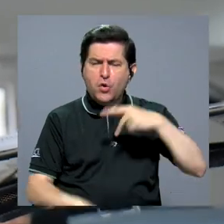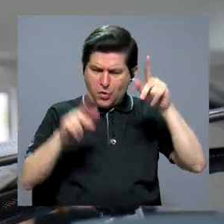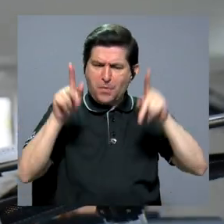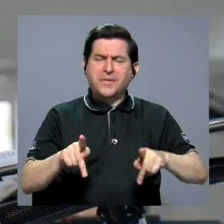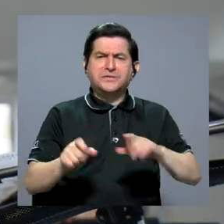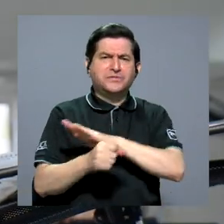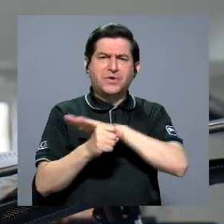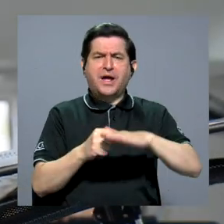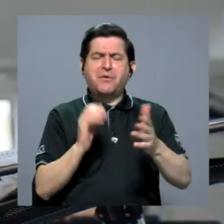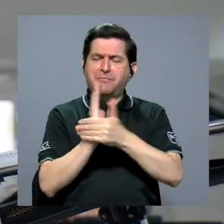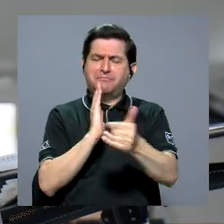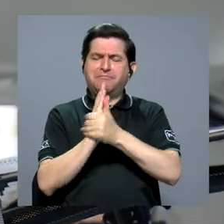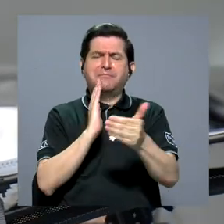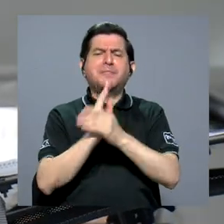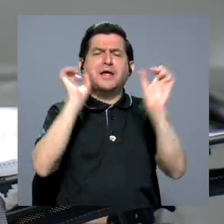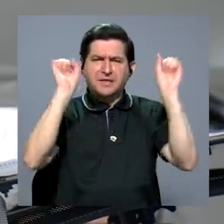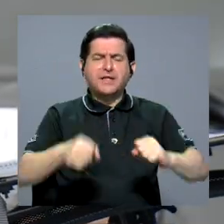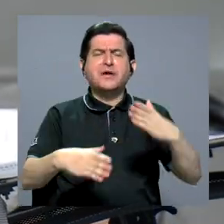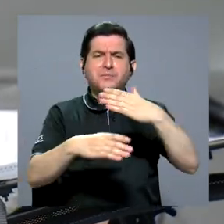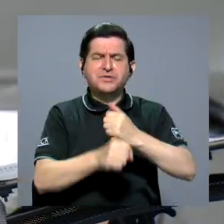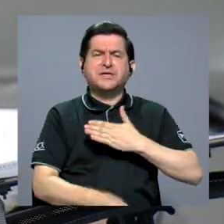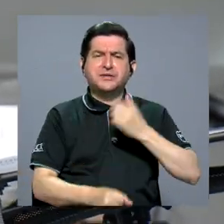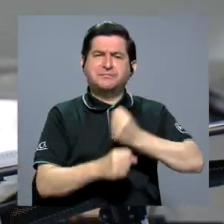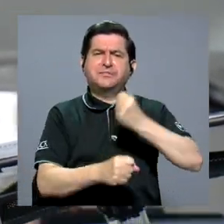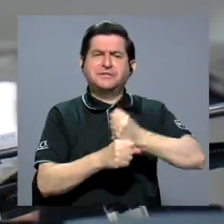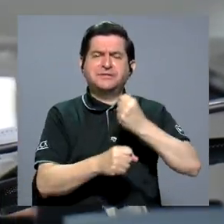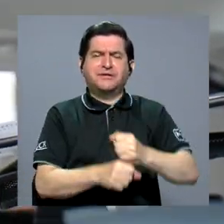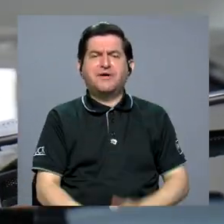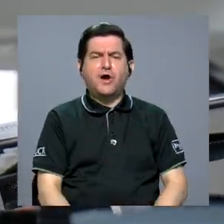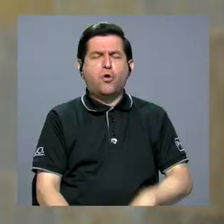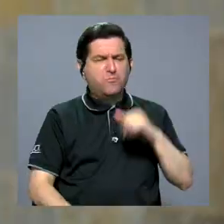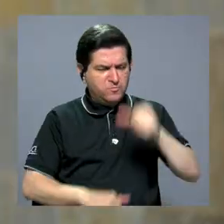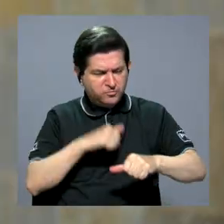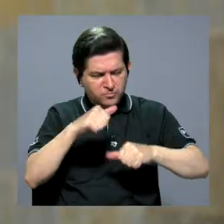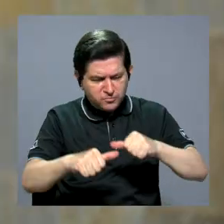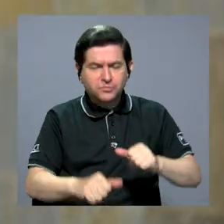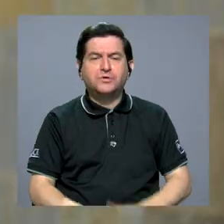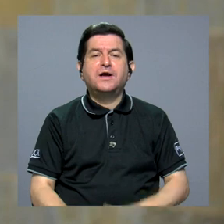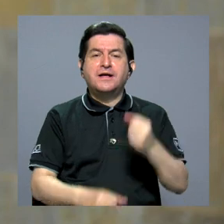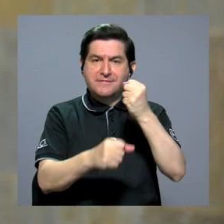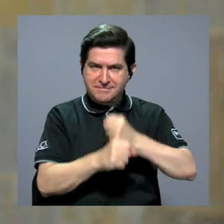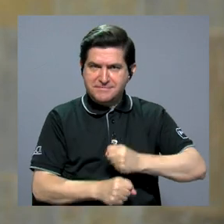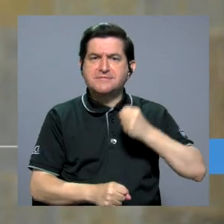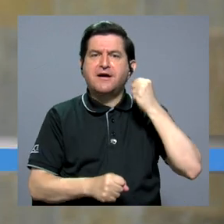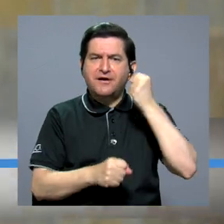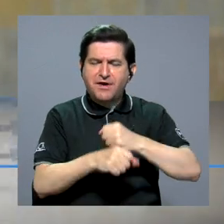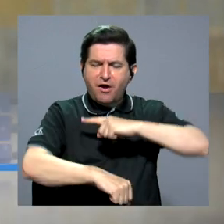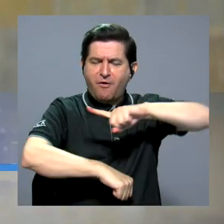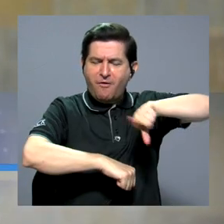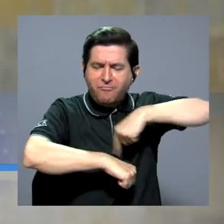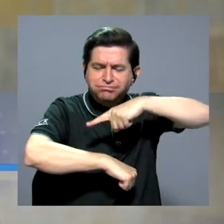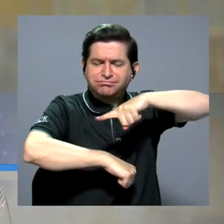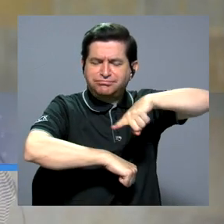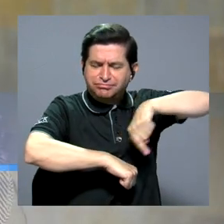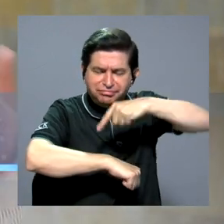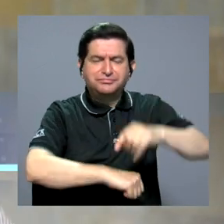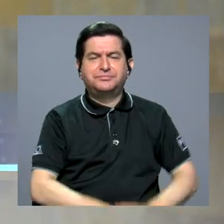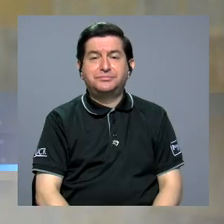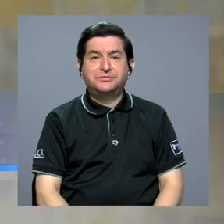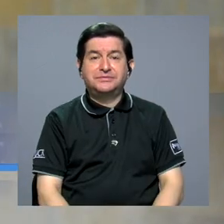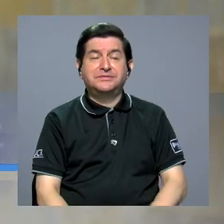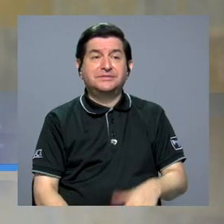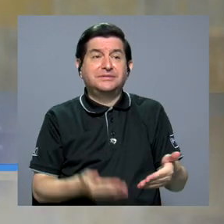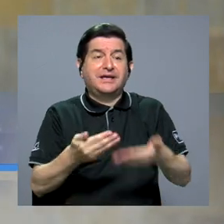una persona completamente capaz de hacer mi labor. Con muchísimo esfuerzo, como le digo, es un trabajo de horas. Llevo